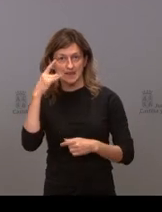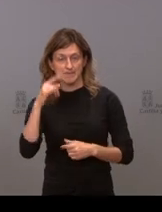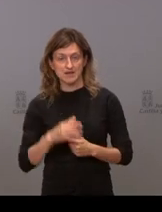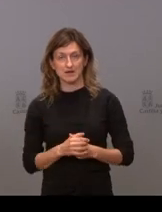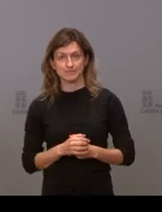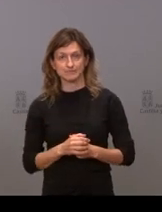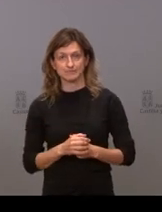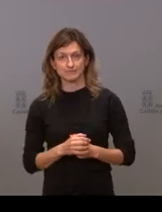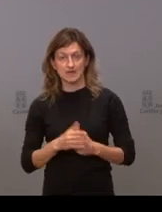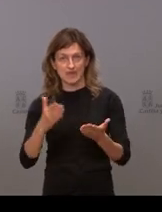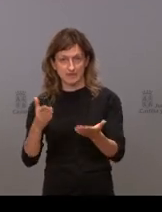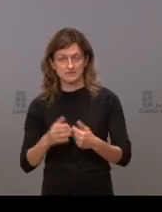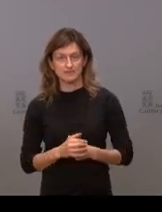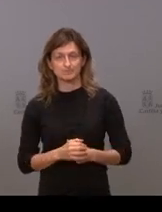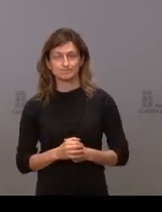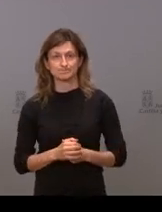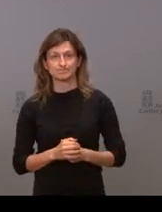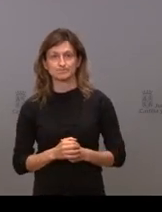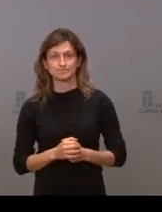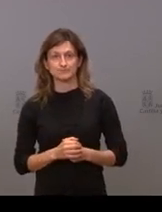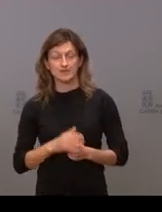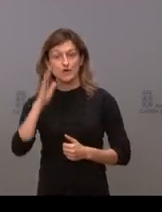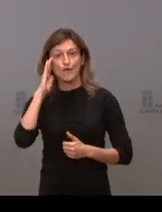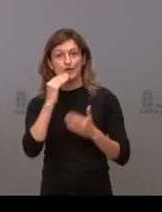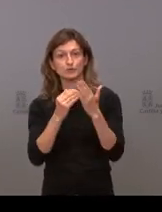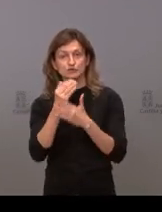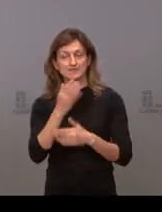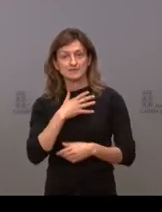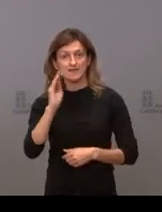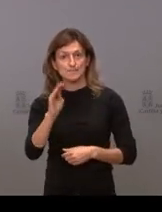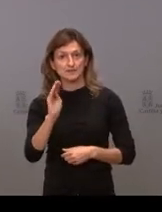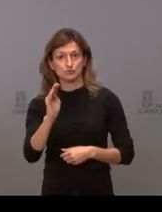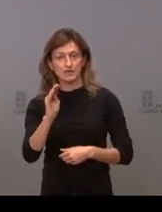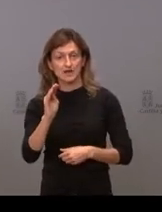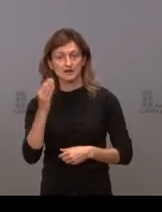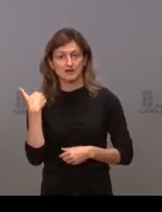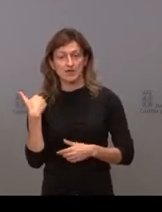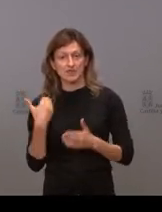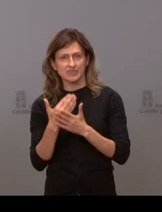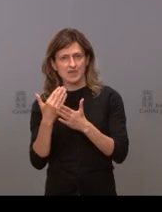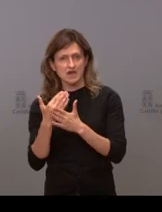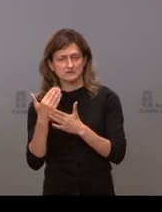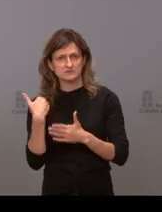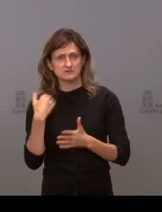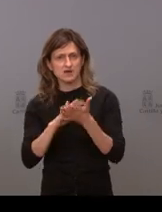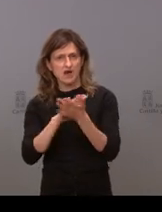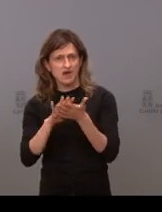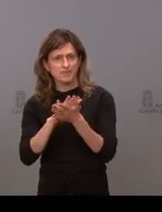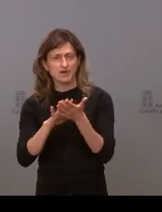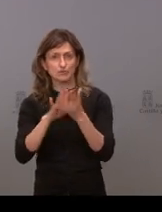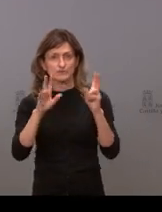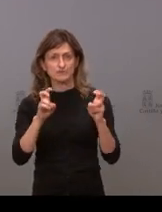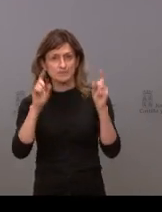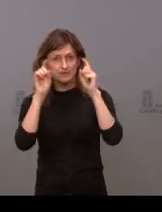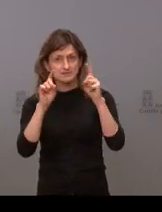así que David adelante hola buenos días quería preguntarle en los últimos días se está hablando mucho sobre la